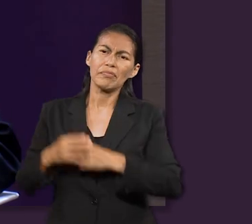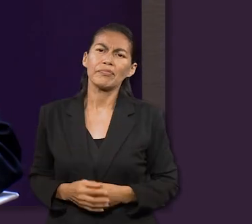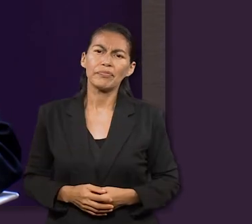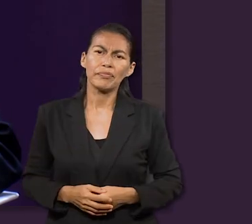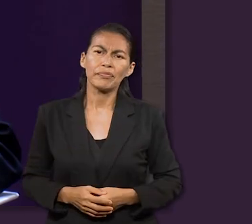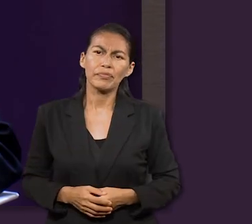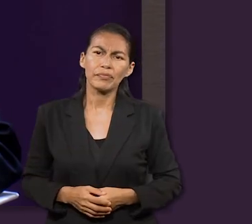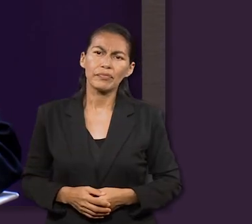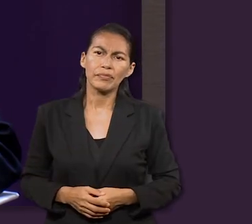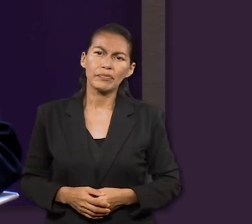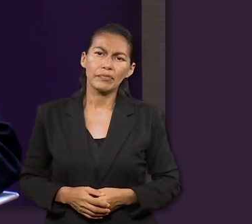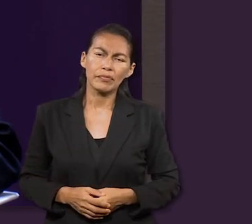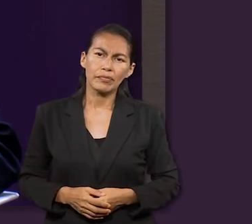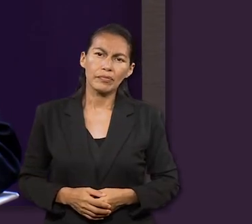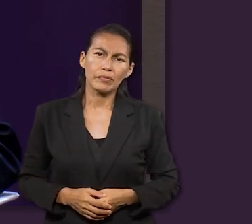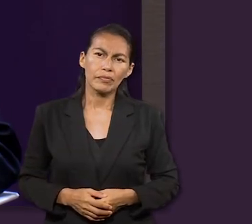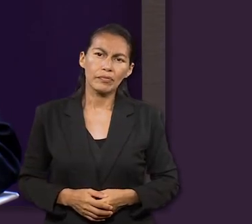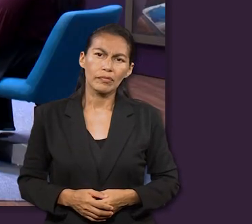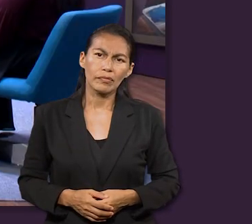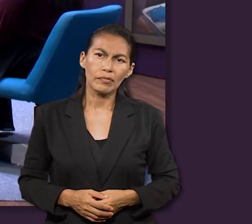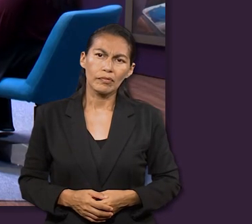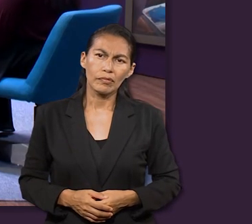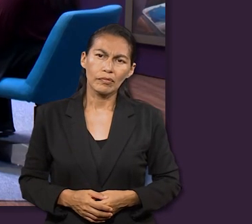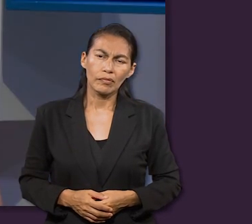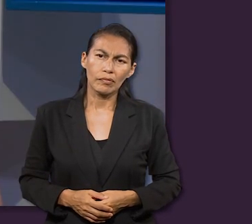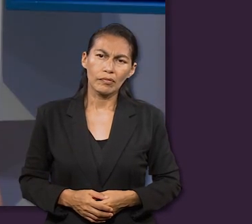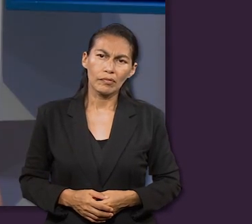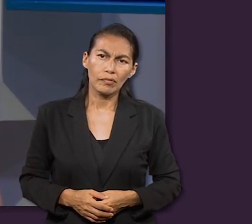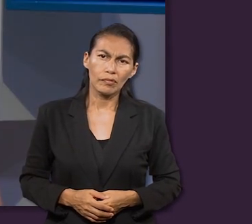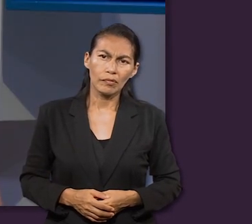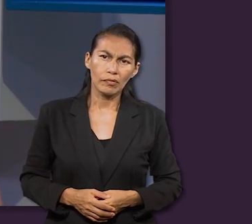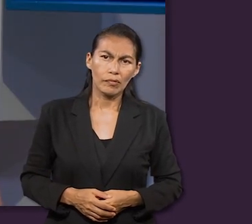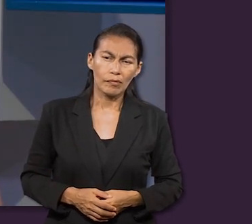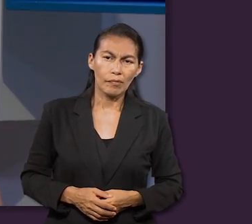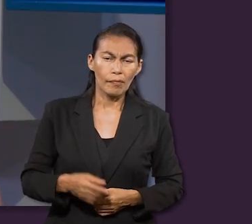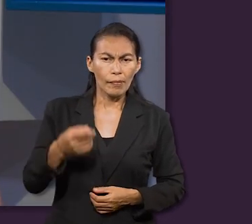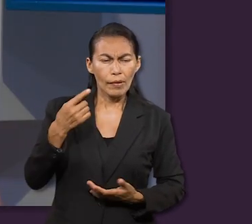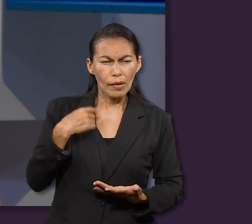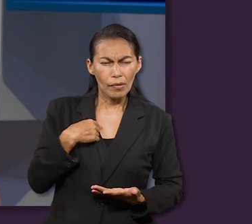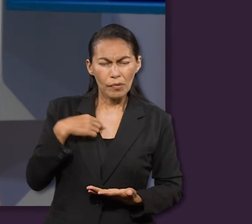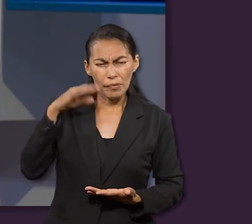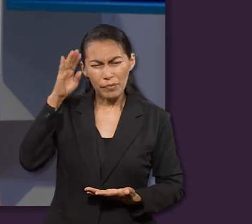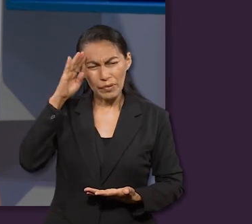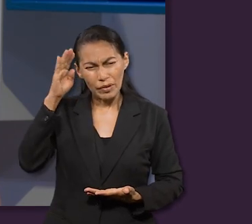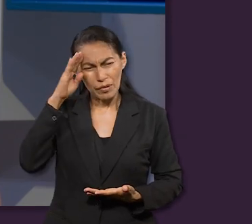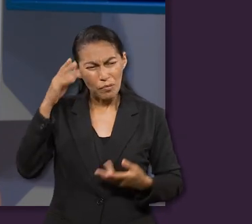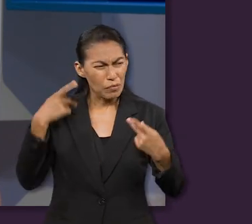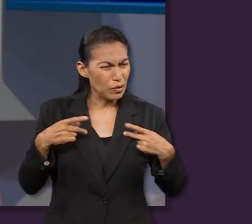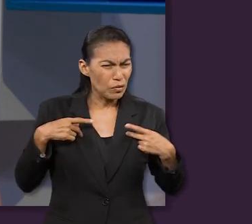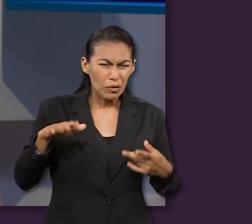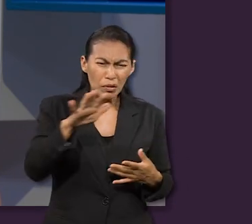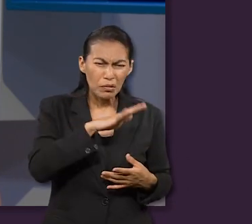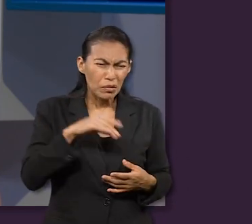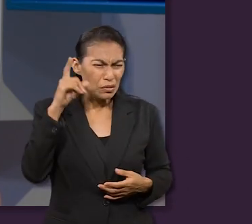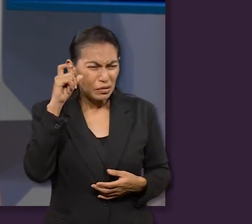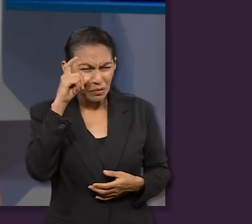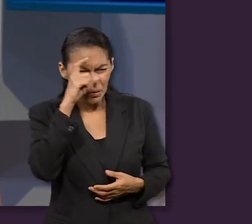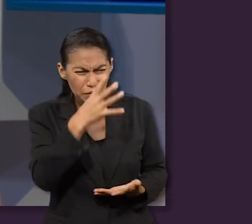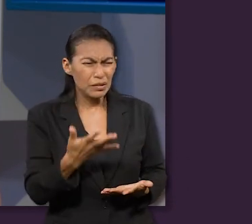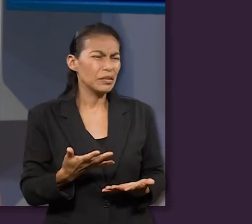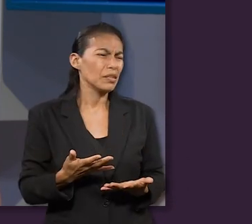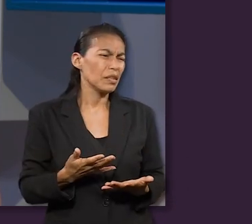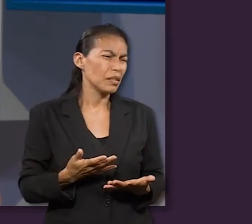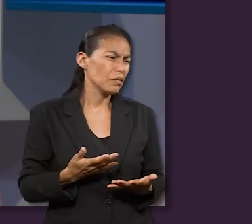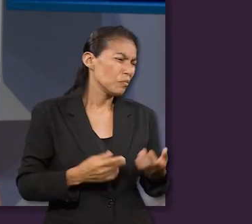espiritual. Muchas gracias. Y yo me quedo con lo difícil que es para nosotros